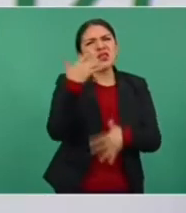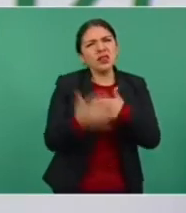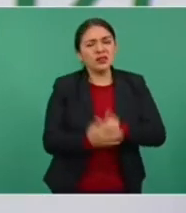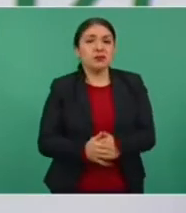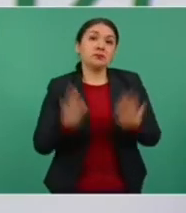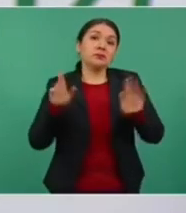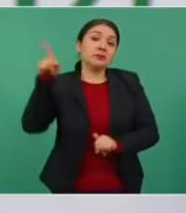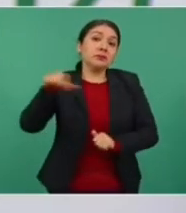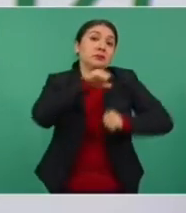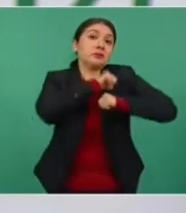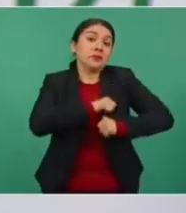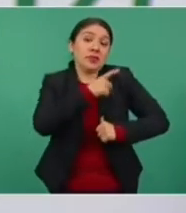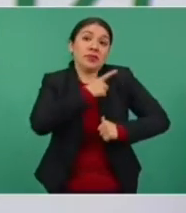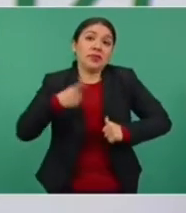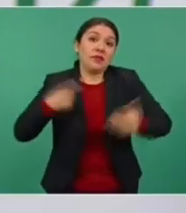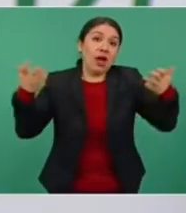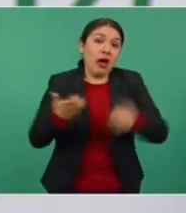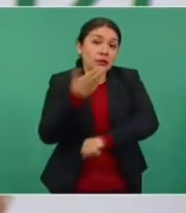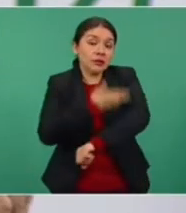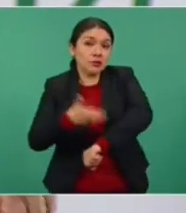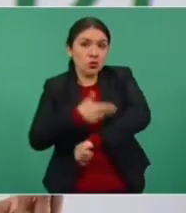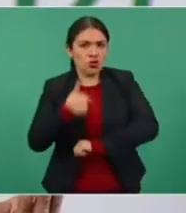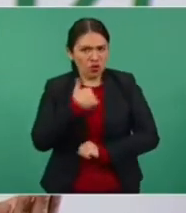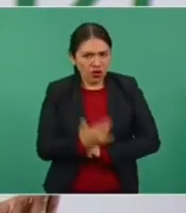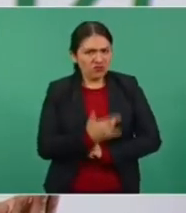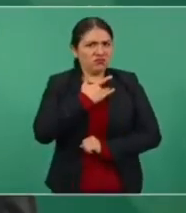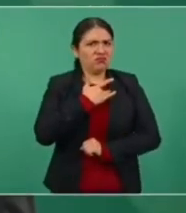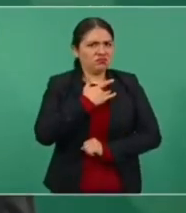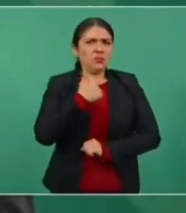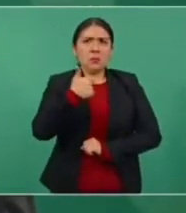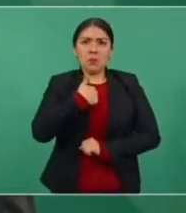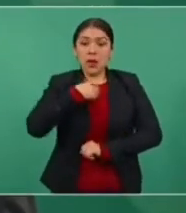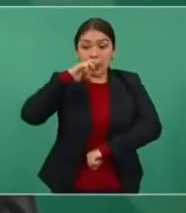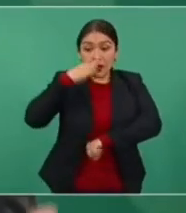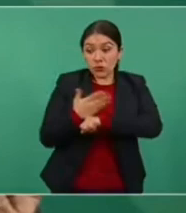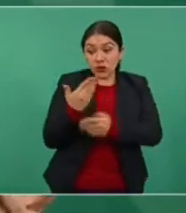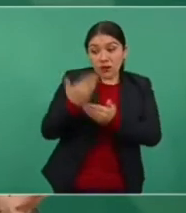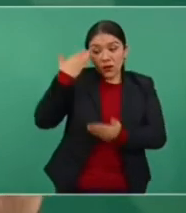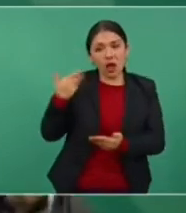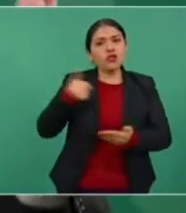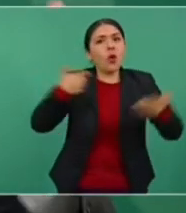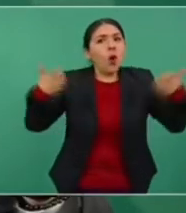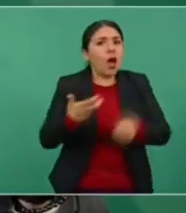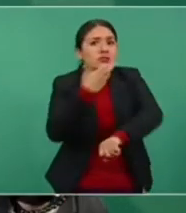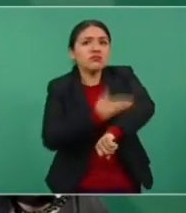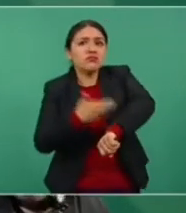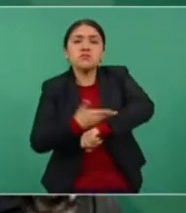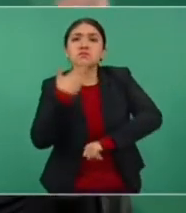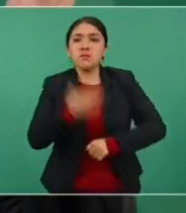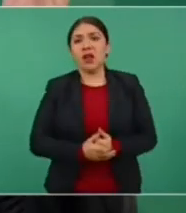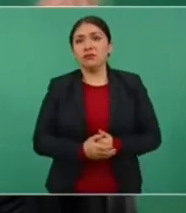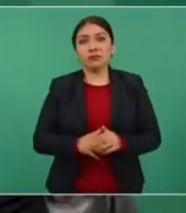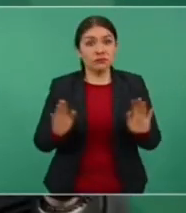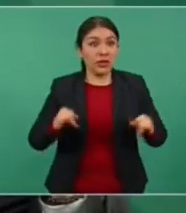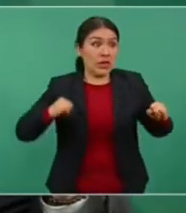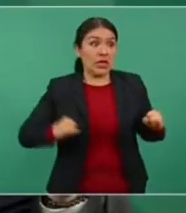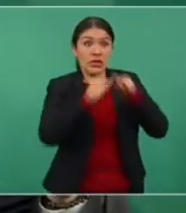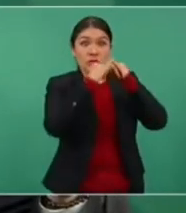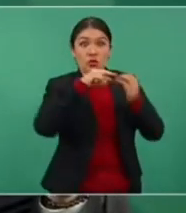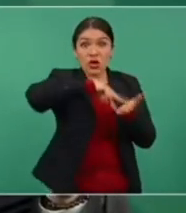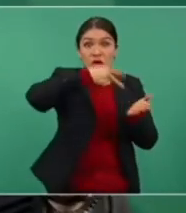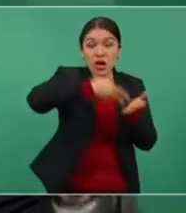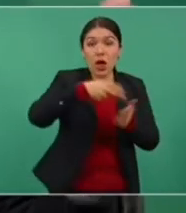autoridad correspondiente. ¿Cómo me siento yo? Yo cumplí con mi deber en ese momento. Es lo que tenía que hacer el Instituto de Ingeniería del UNAM, Instituto